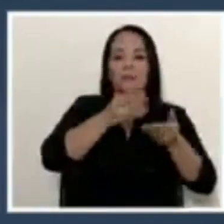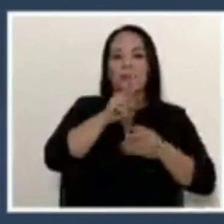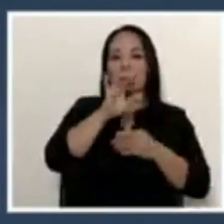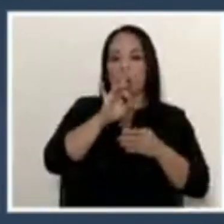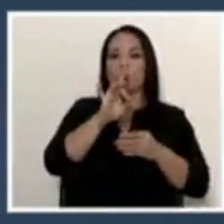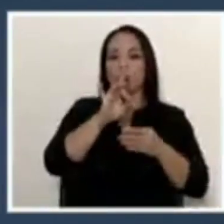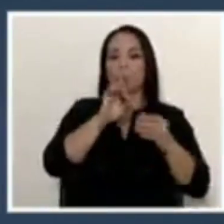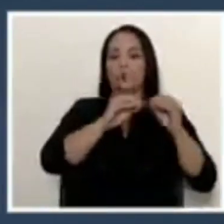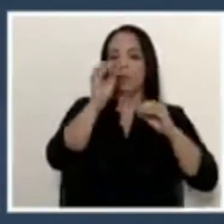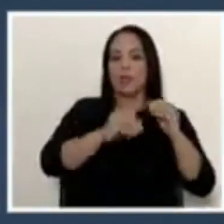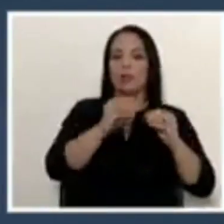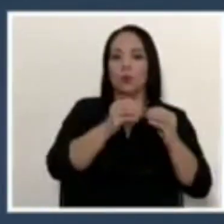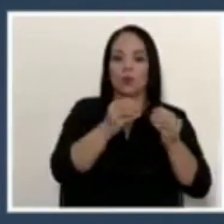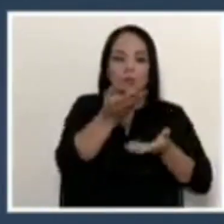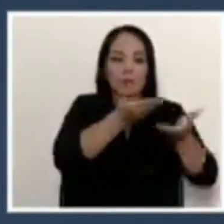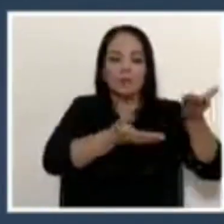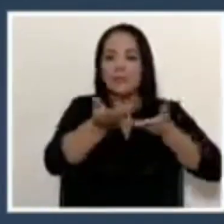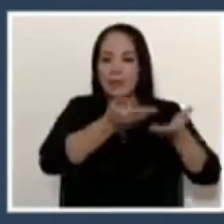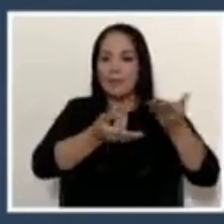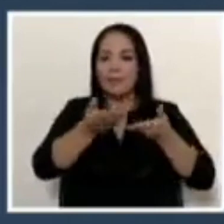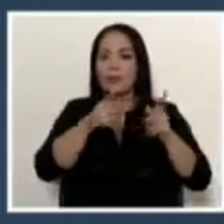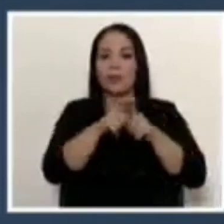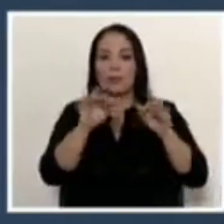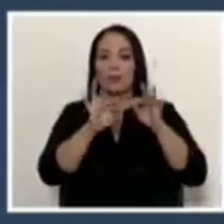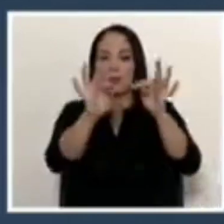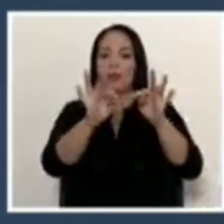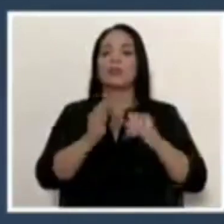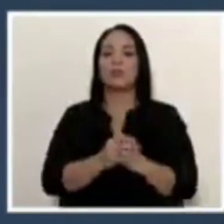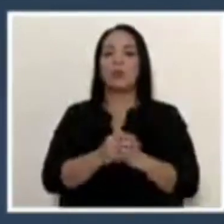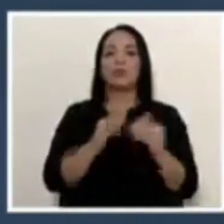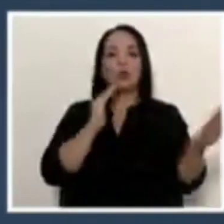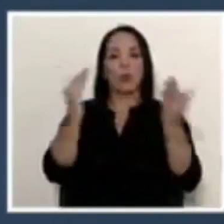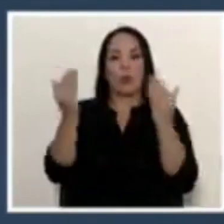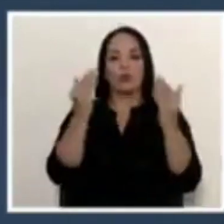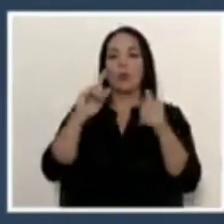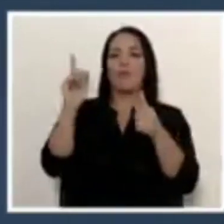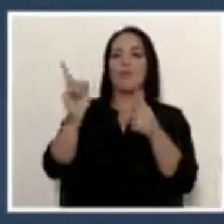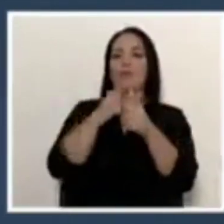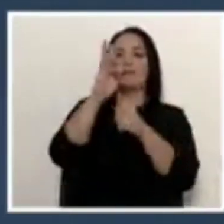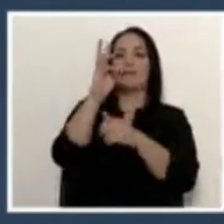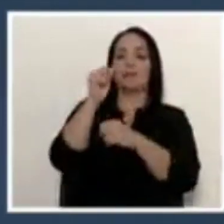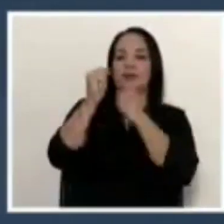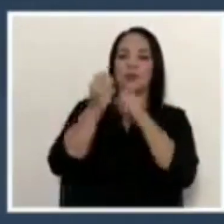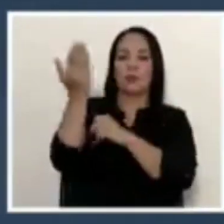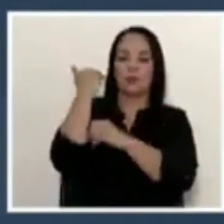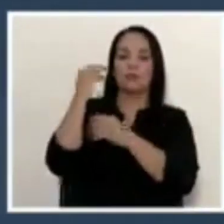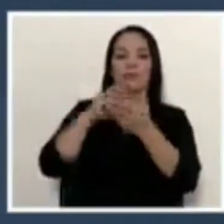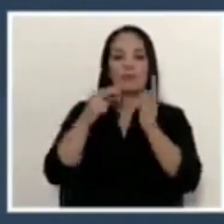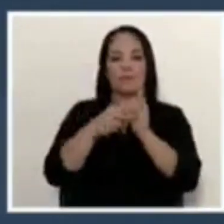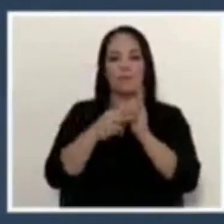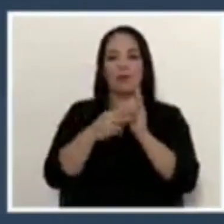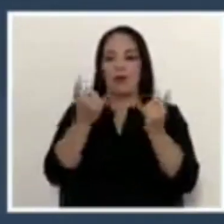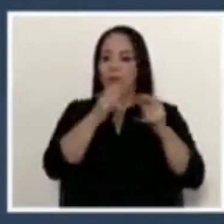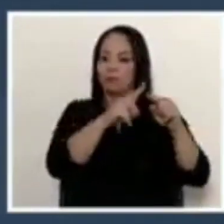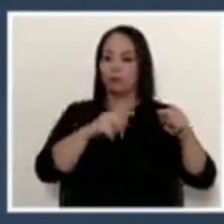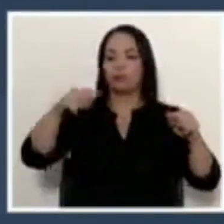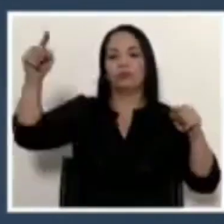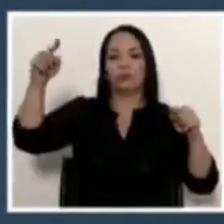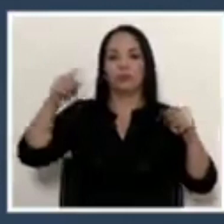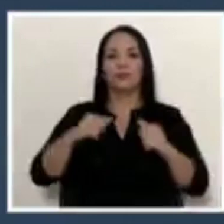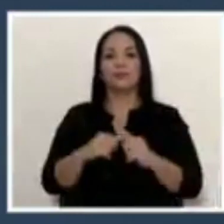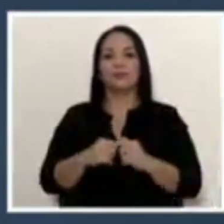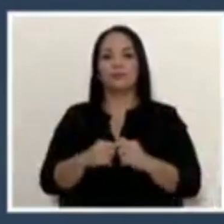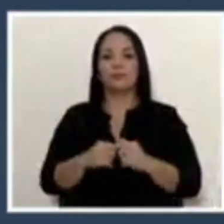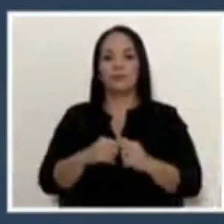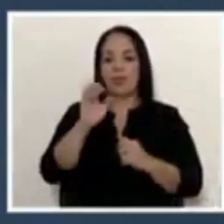de servicios, incluido el sector turismo, en comparación con el primer semestre del año pasado. Es decir, estas cifras son de